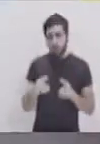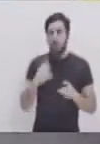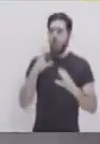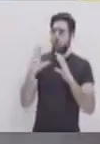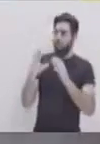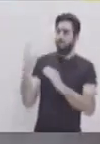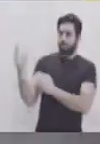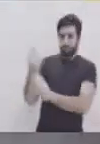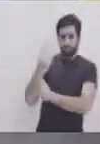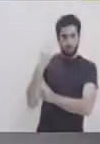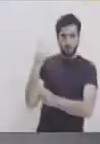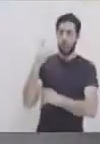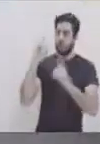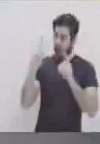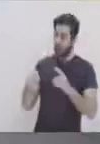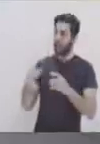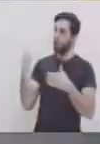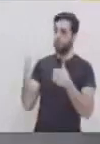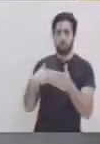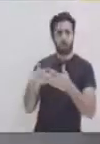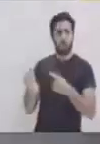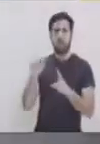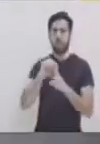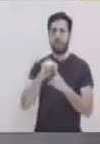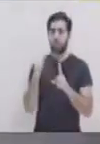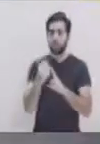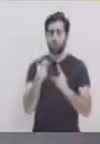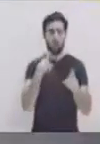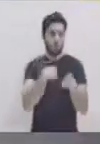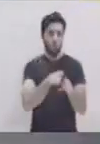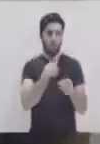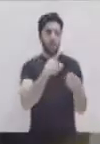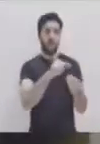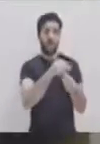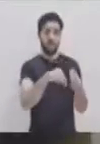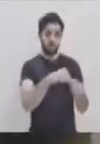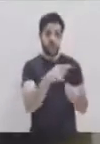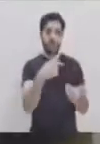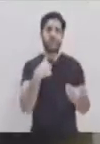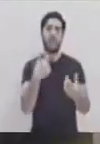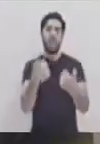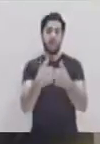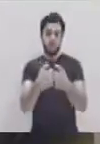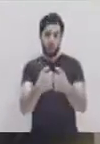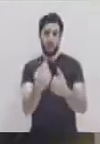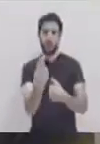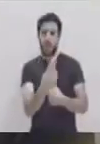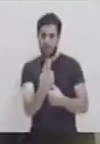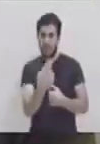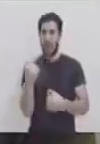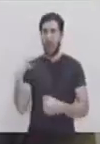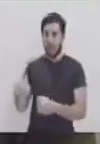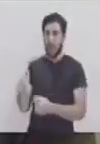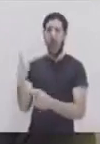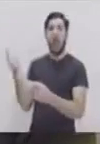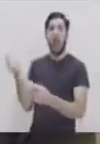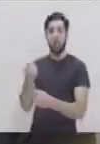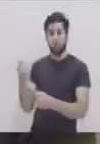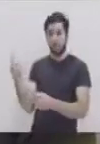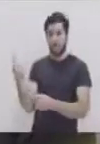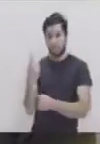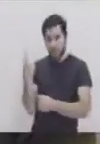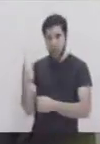La comunicación debe ser vital, ¿verdad? Así como en cualquier situación en la familia, con nuestra pareja, por ejemplo, tenemos una